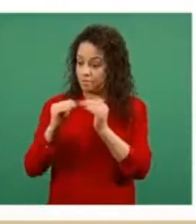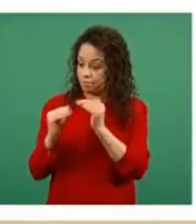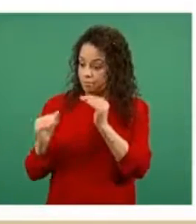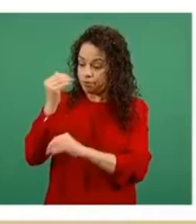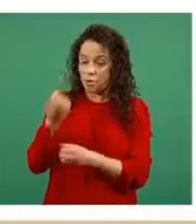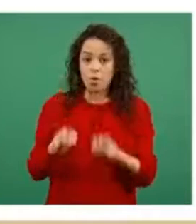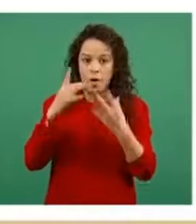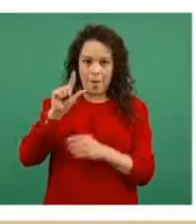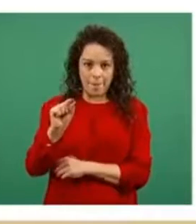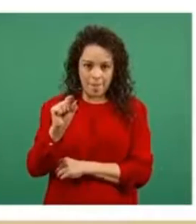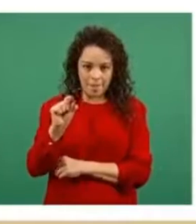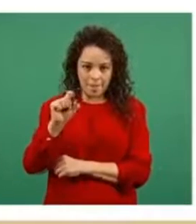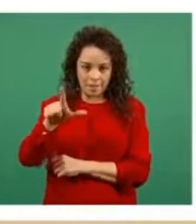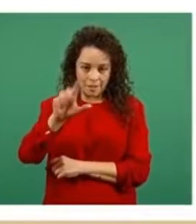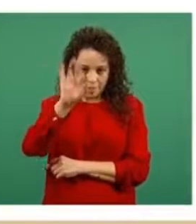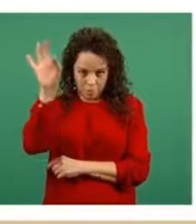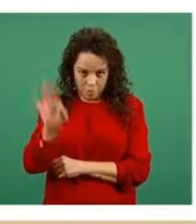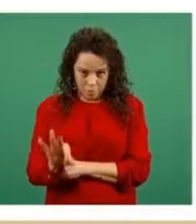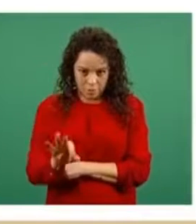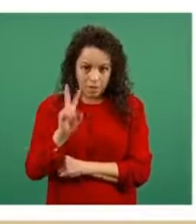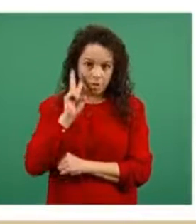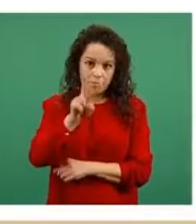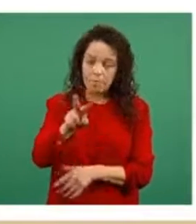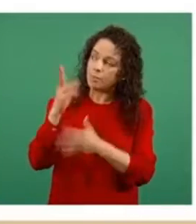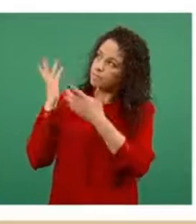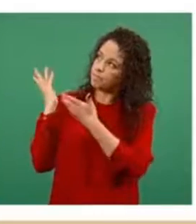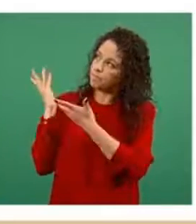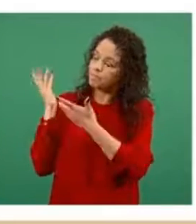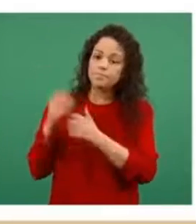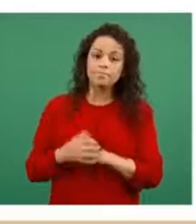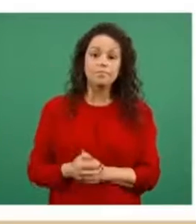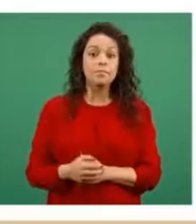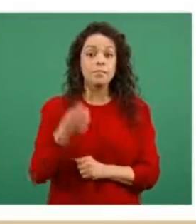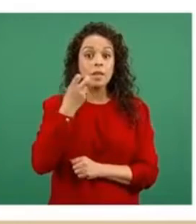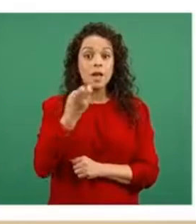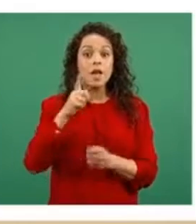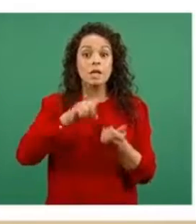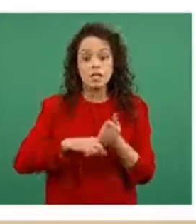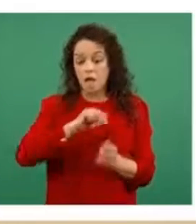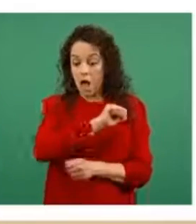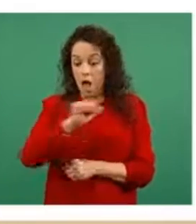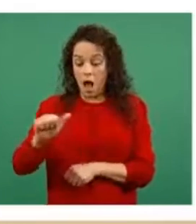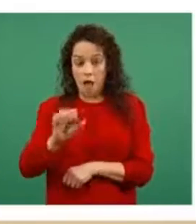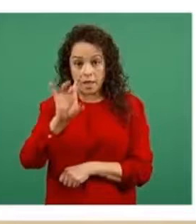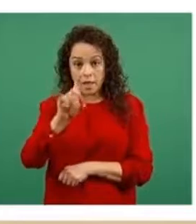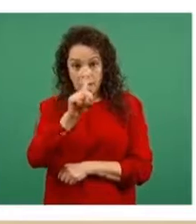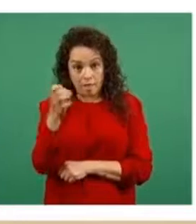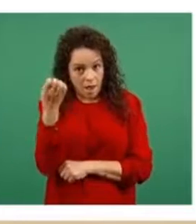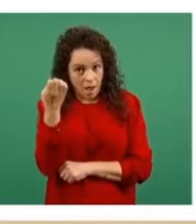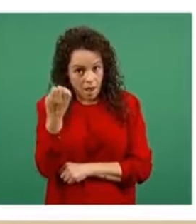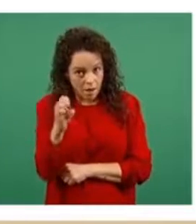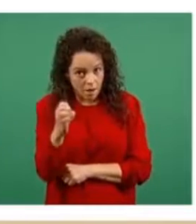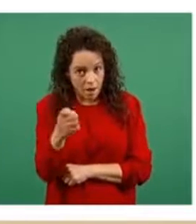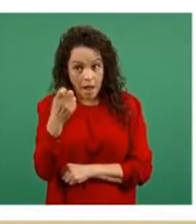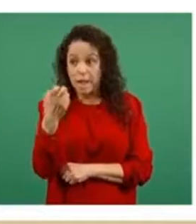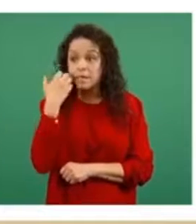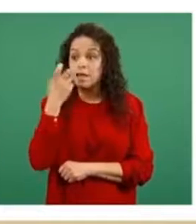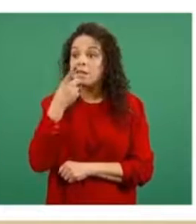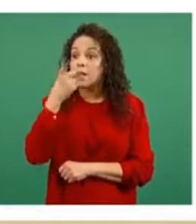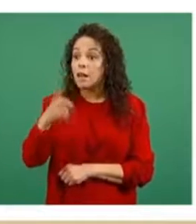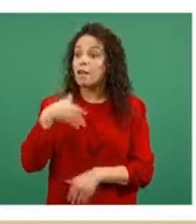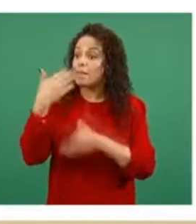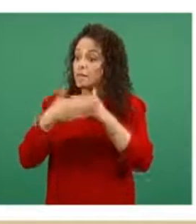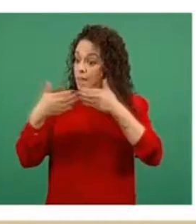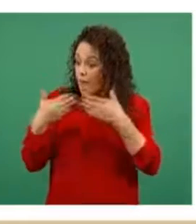quiero decirles, se están proyectados al 30 de enero. No significa que estas camas aperturan el 30 de enero,